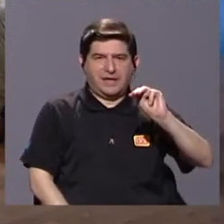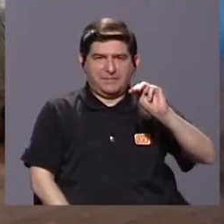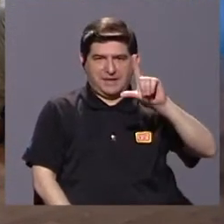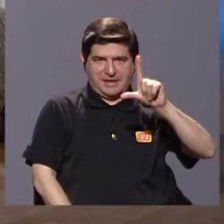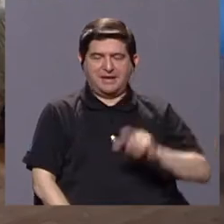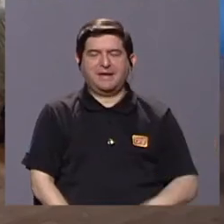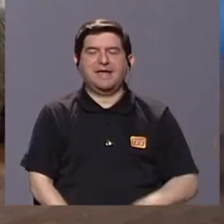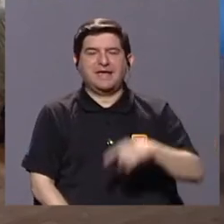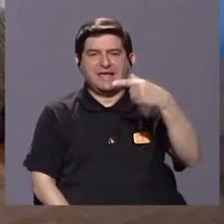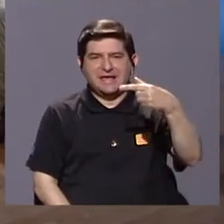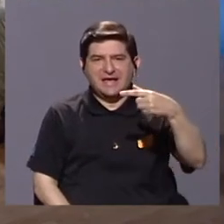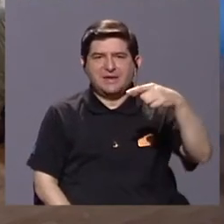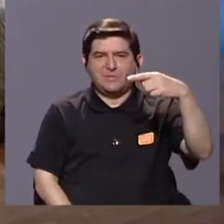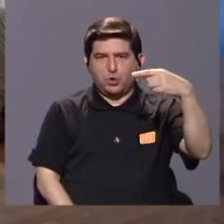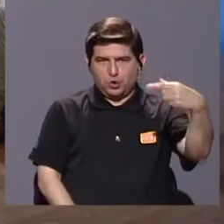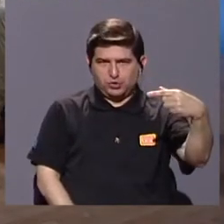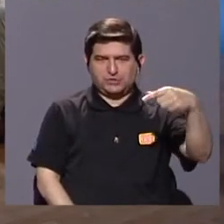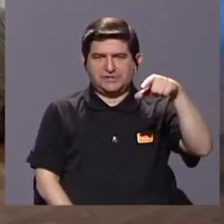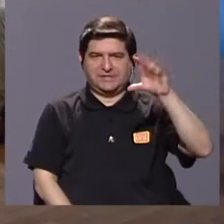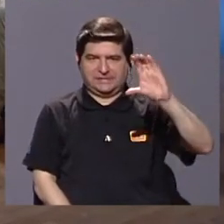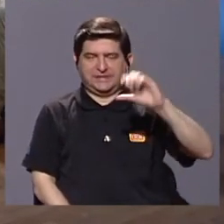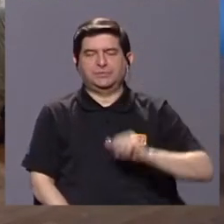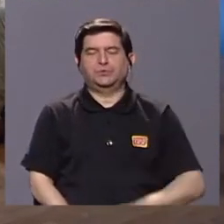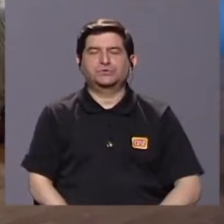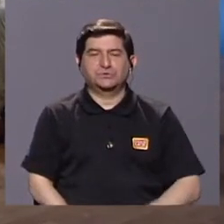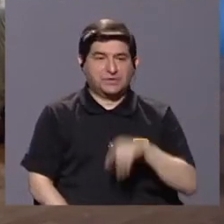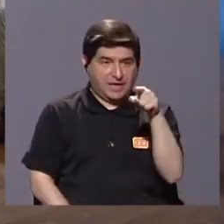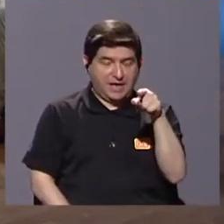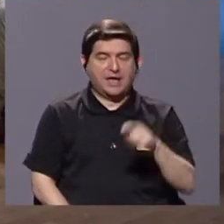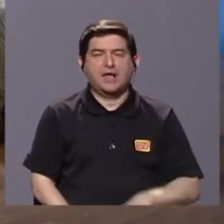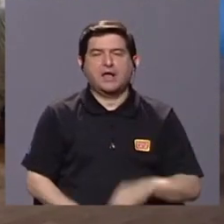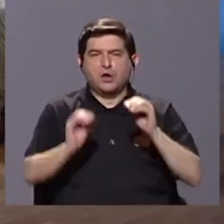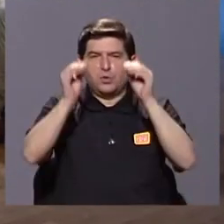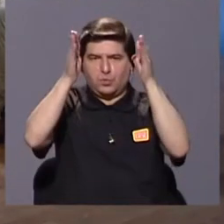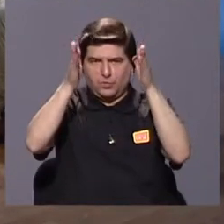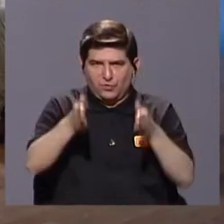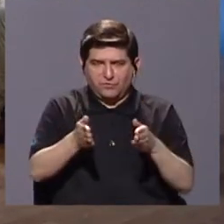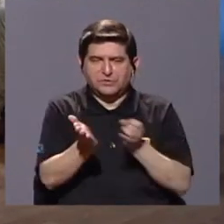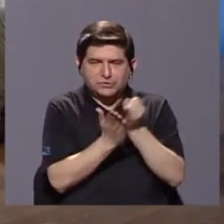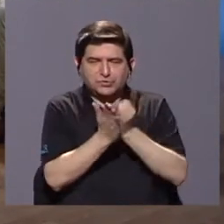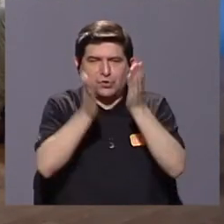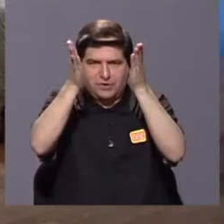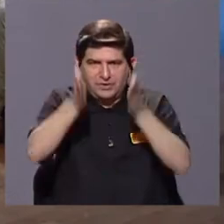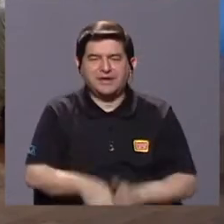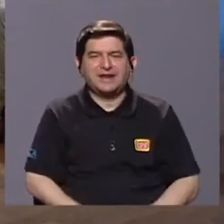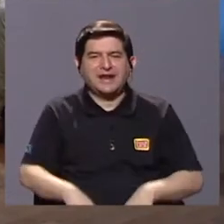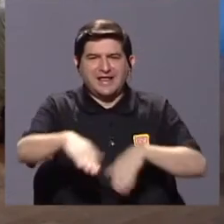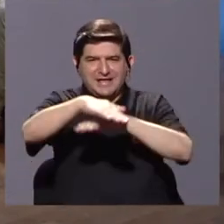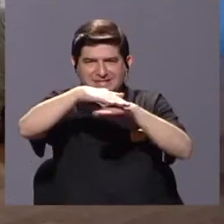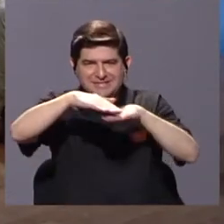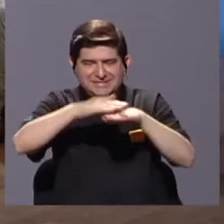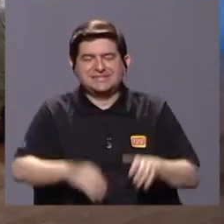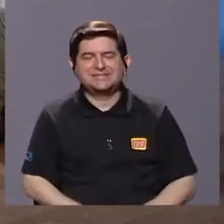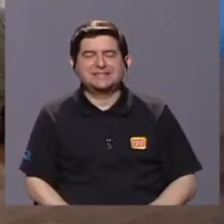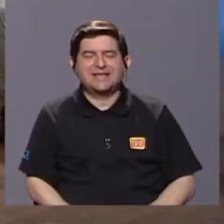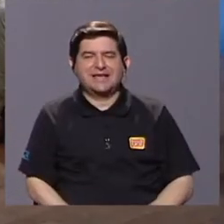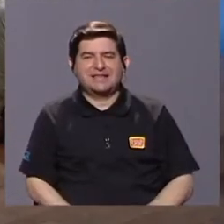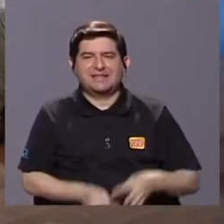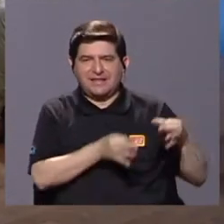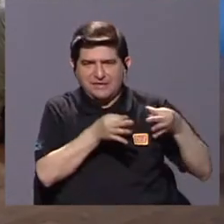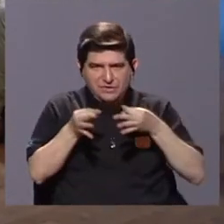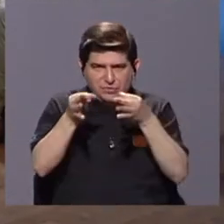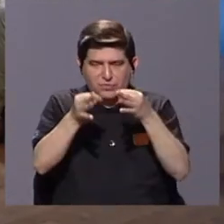Guillermo González Campos, quien es docente e investigador de la sede del Atlántico